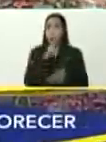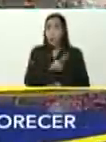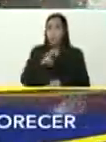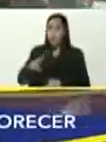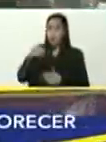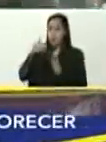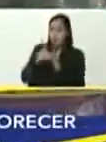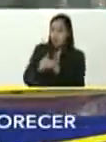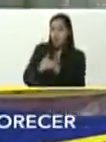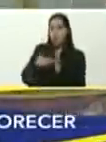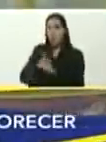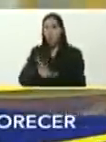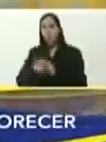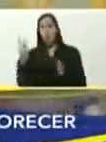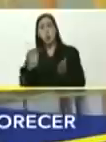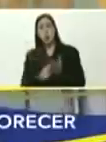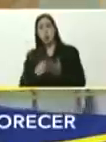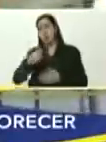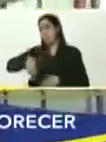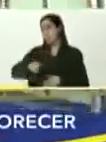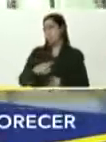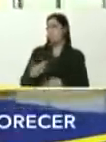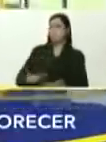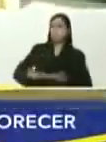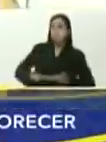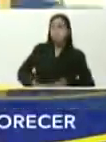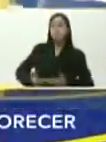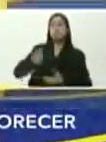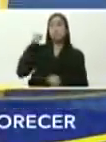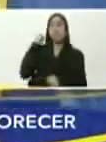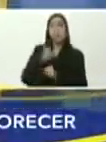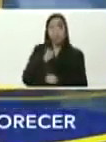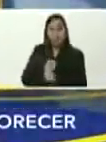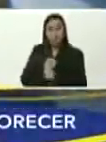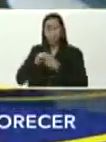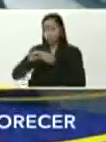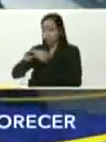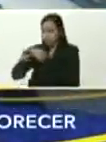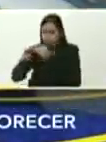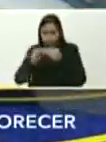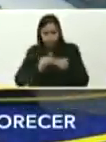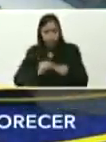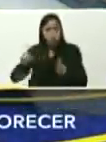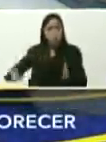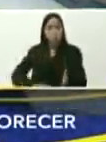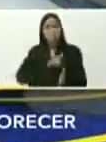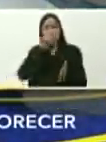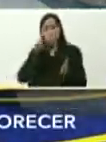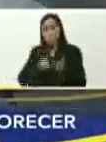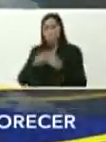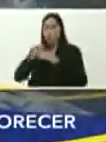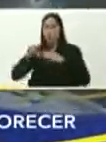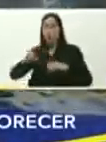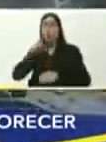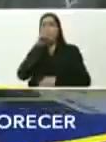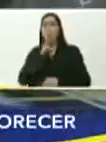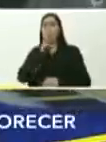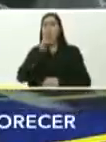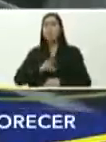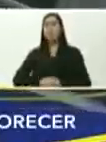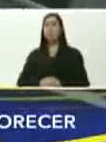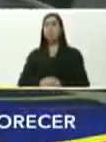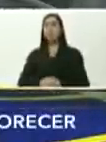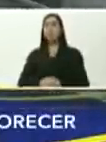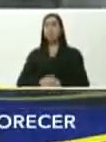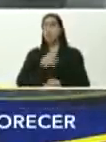2000 unidades, ustedes me lo tienen, que garantizar, y recuperar el resto, el 100% de las unidades, recuperadas, es más